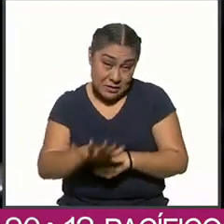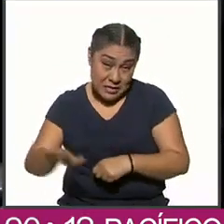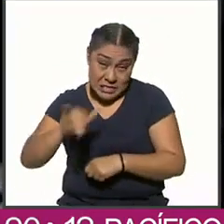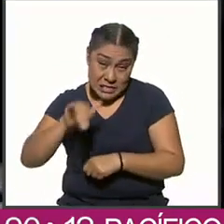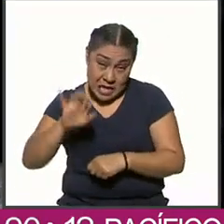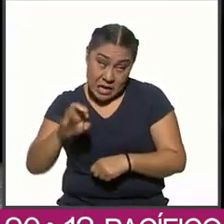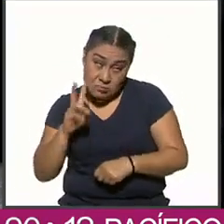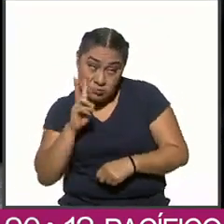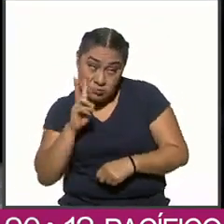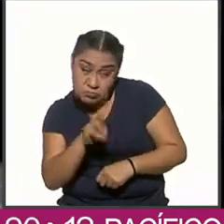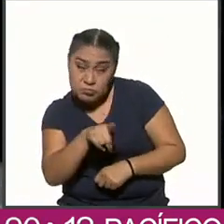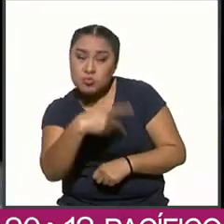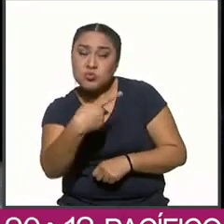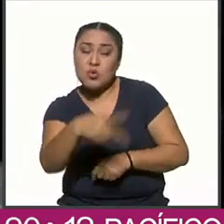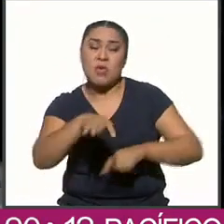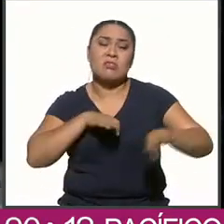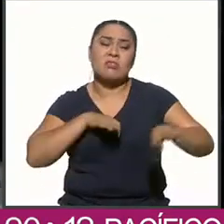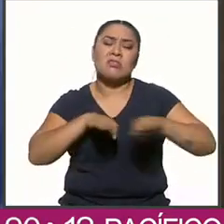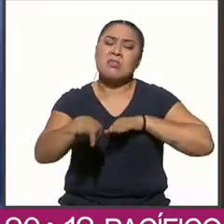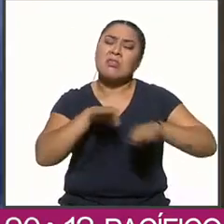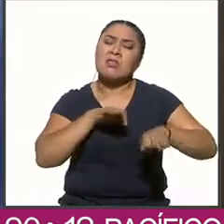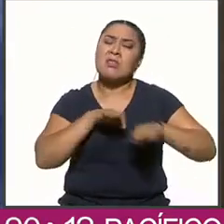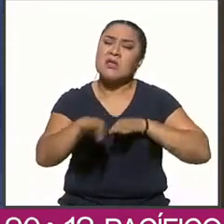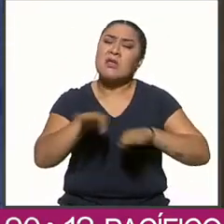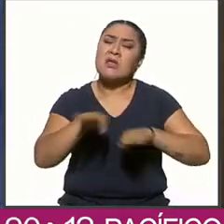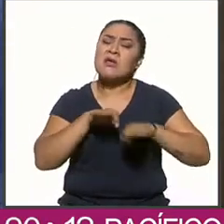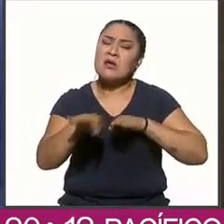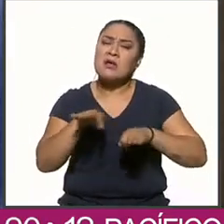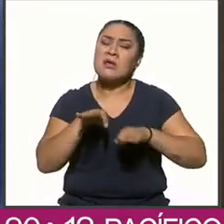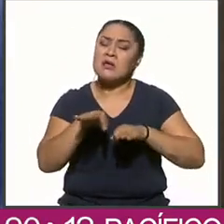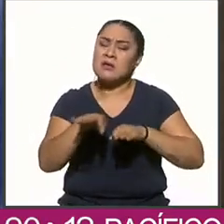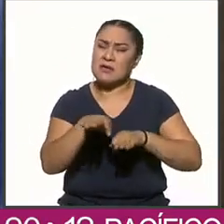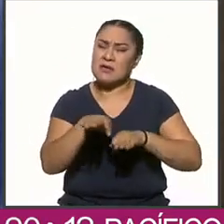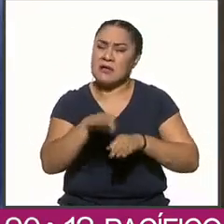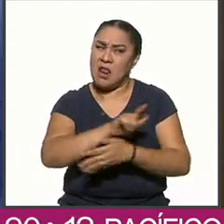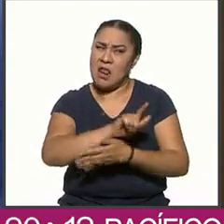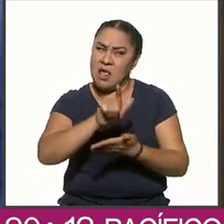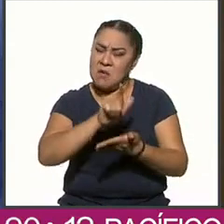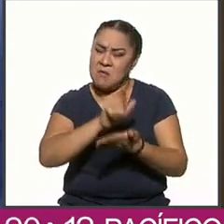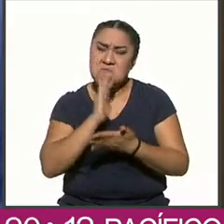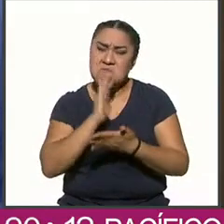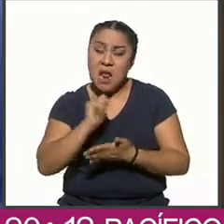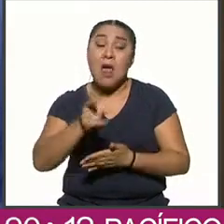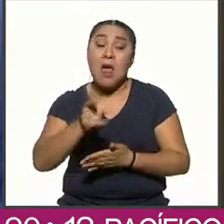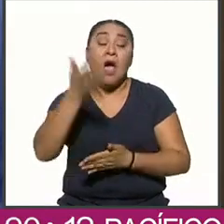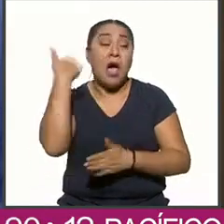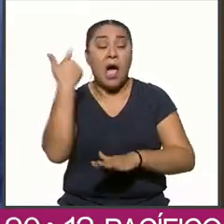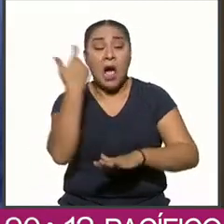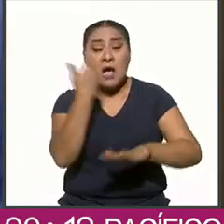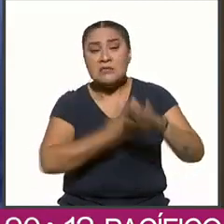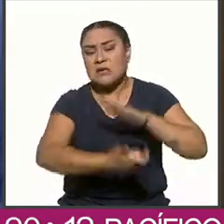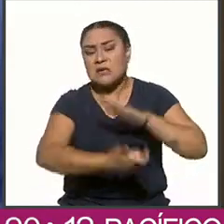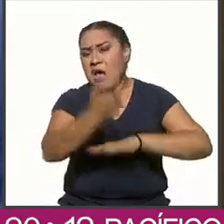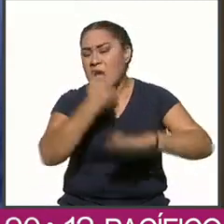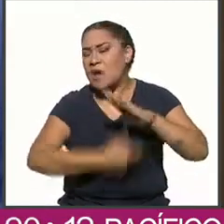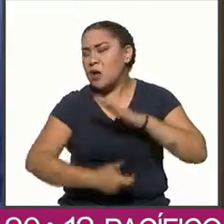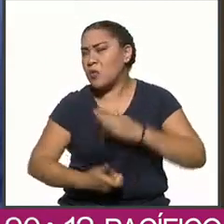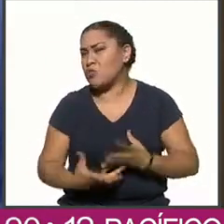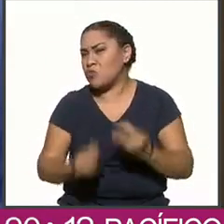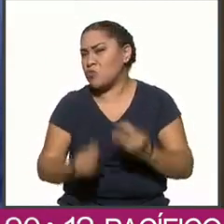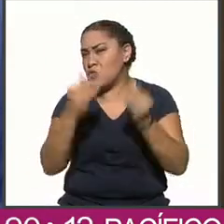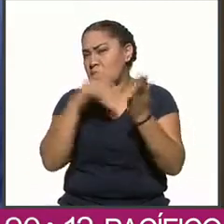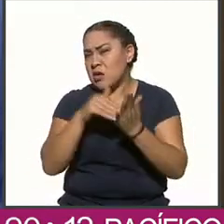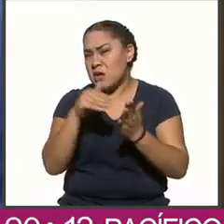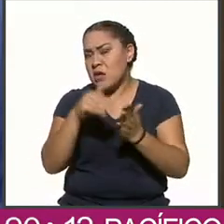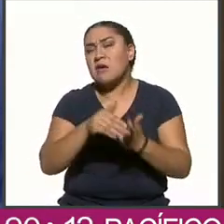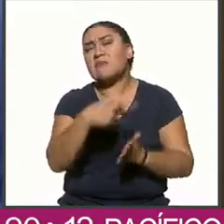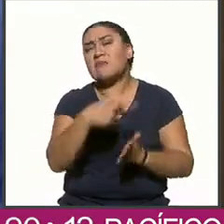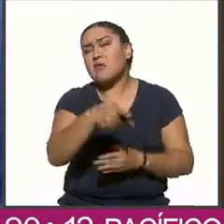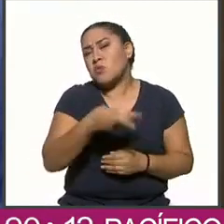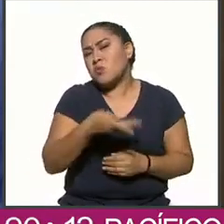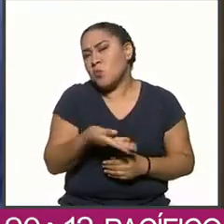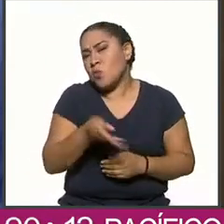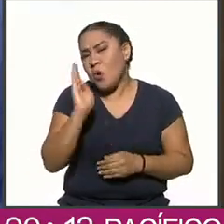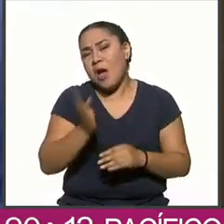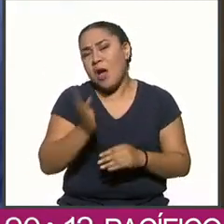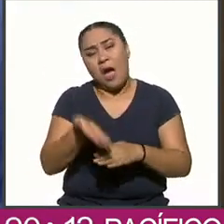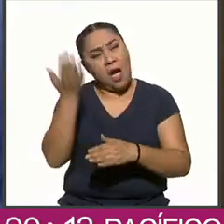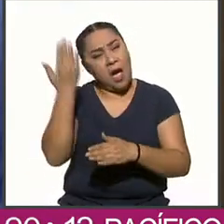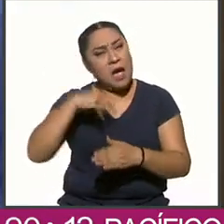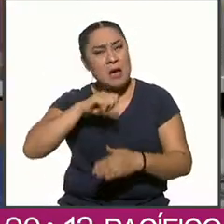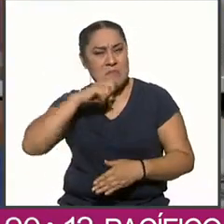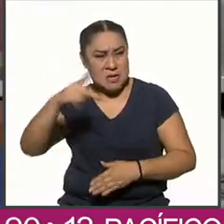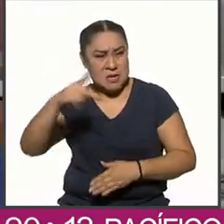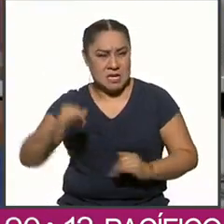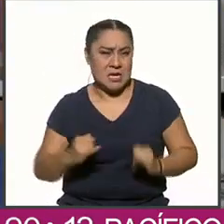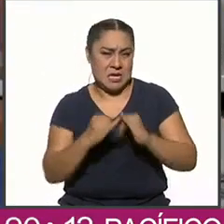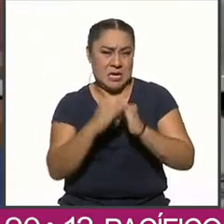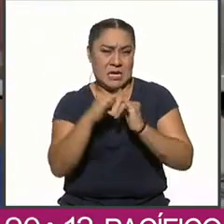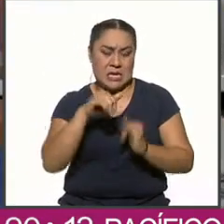de ejercer funciones al margen de la ley y de haber recibido pagos millonarios por su liquidación en el instituto.